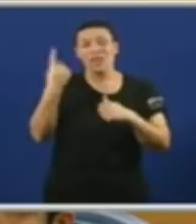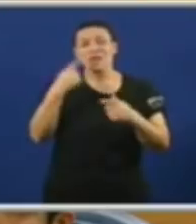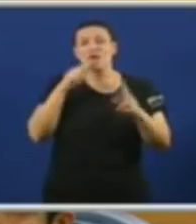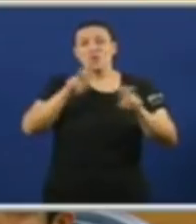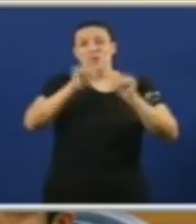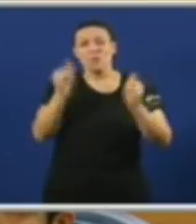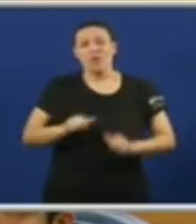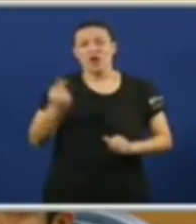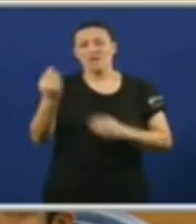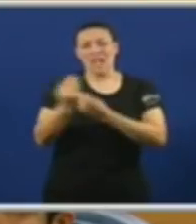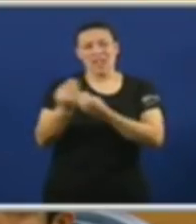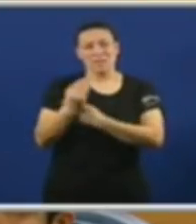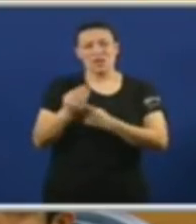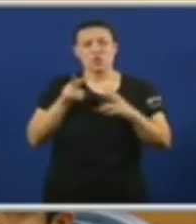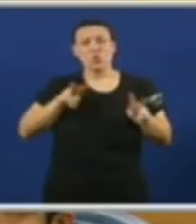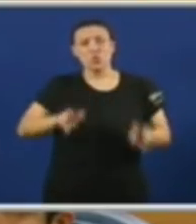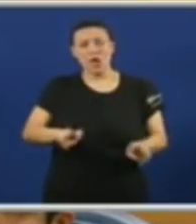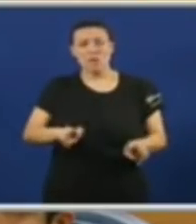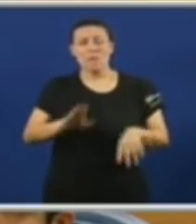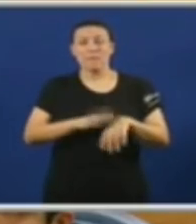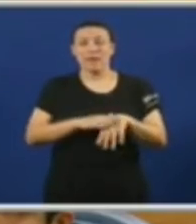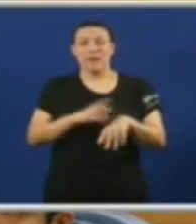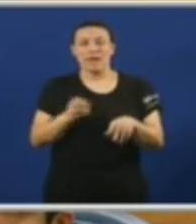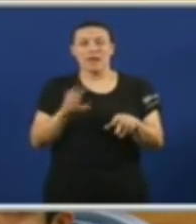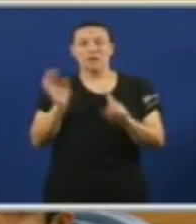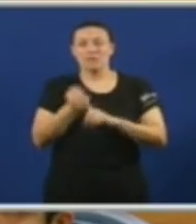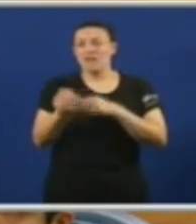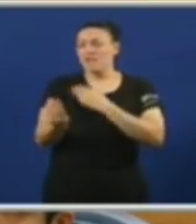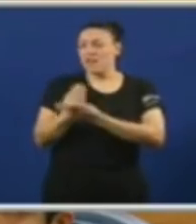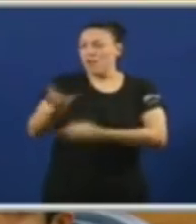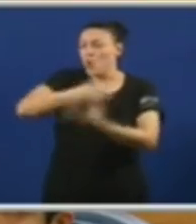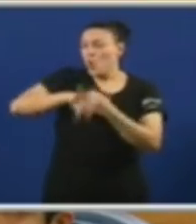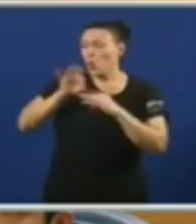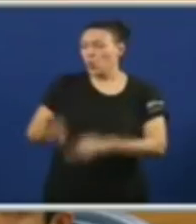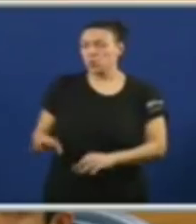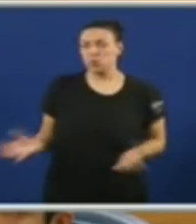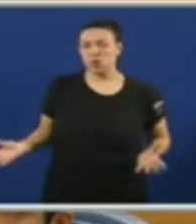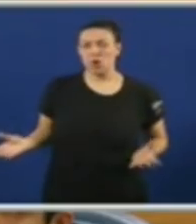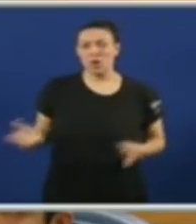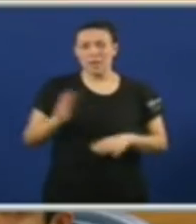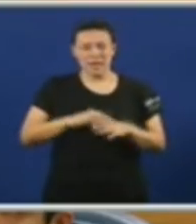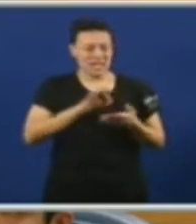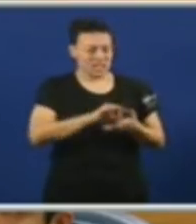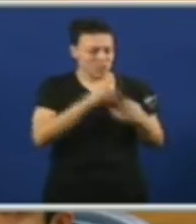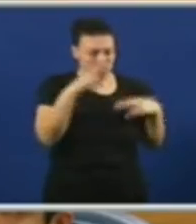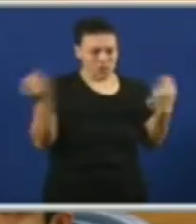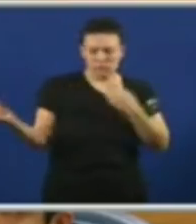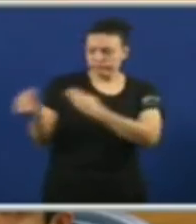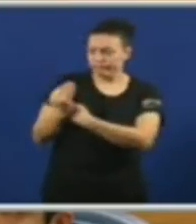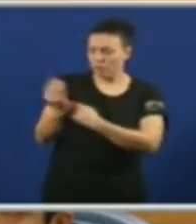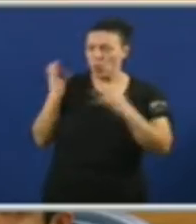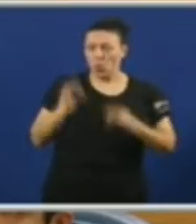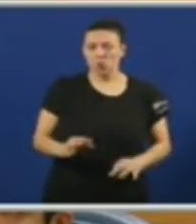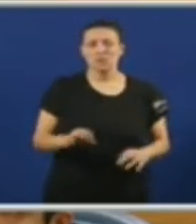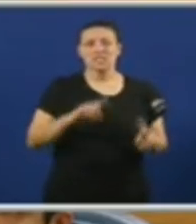novo modelo de financiamento Que nos garanta unha financiación xusta e suficiente Para os nosos servizos públicos En